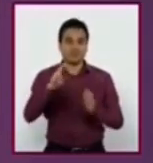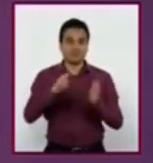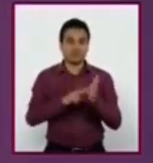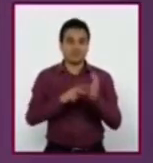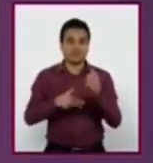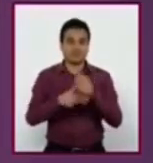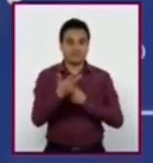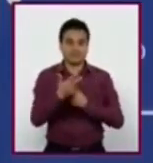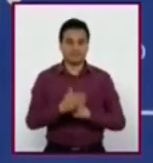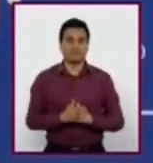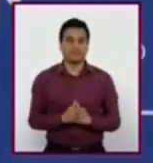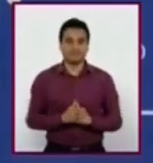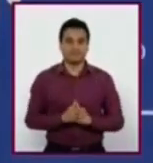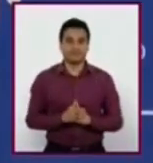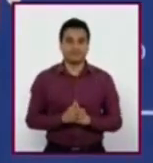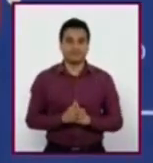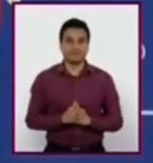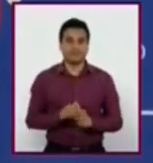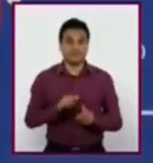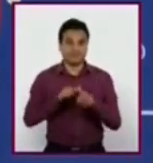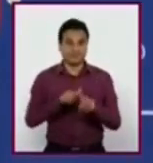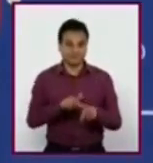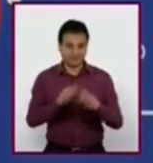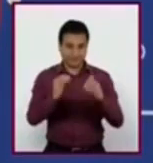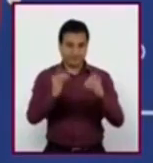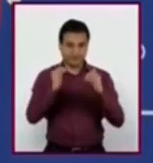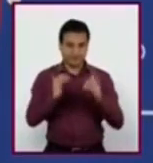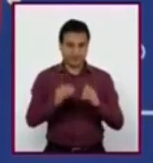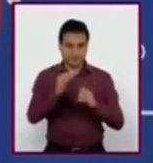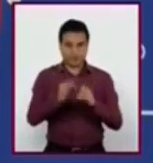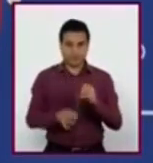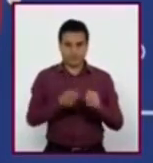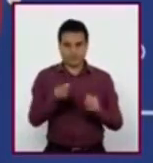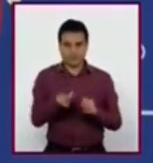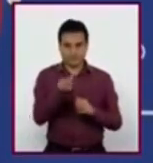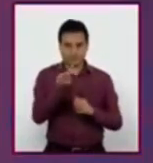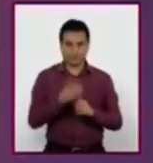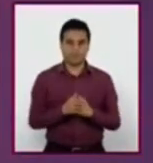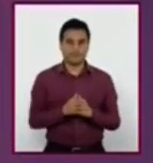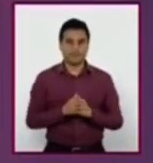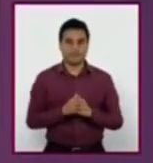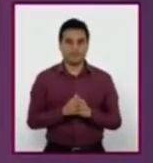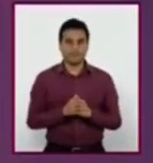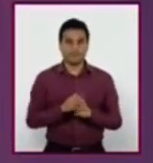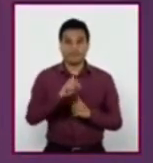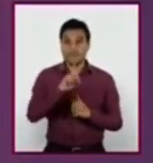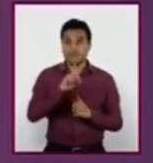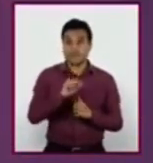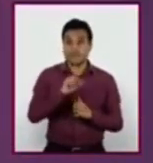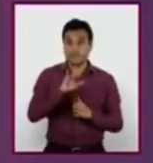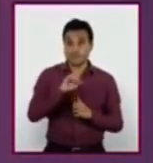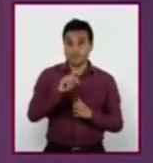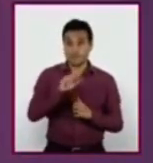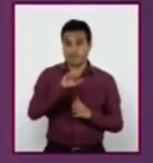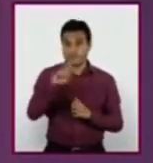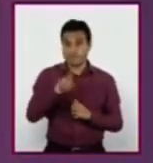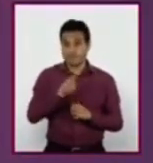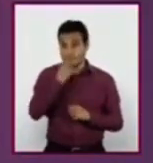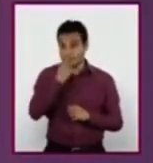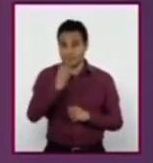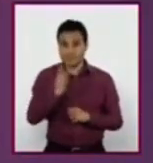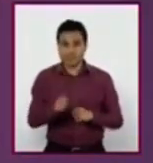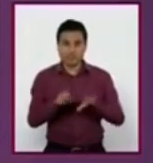2013. Continuemos con la última parte de nuestro reto. Según Darío Páez, es la dimensión